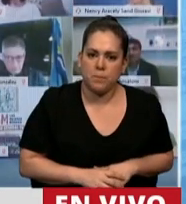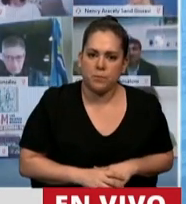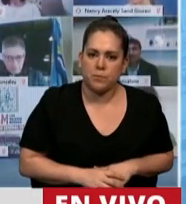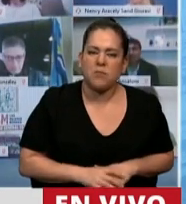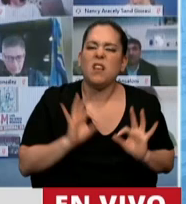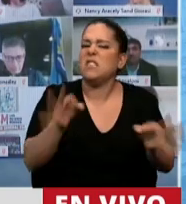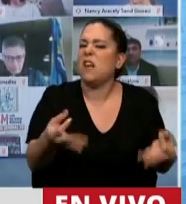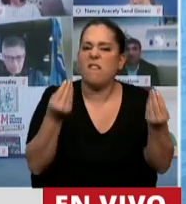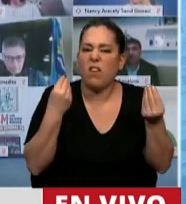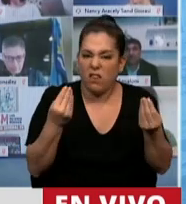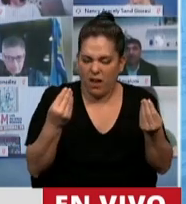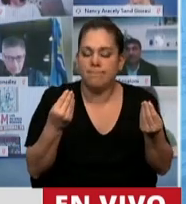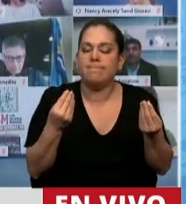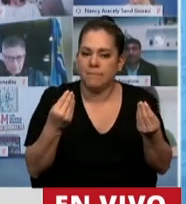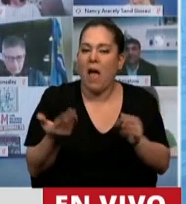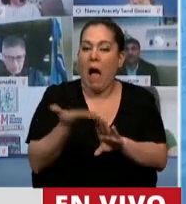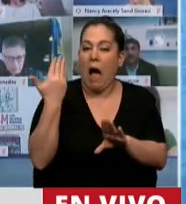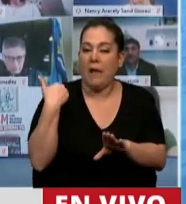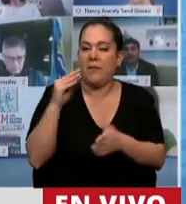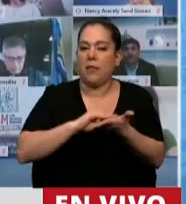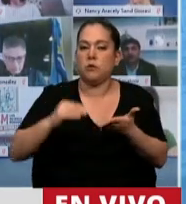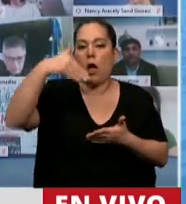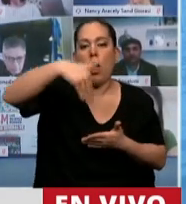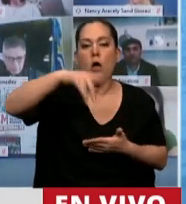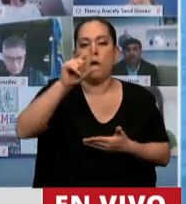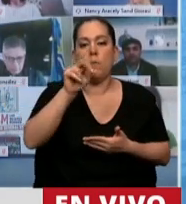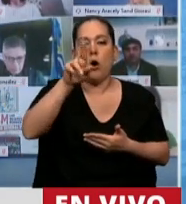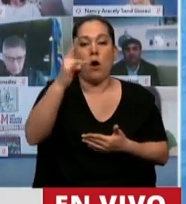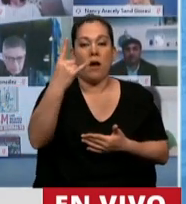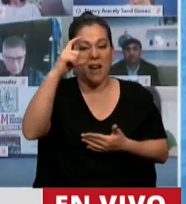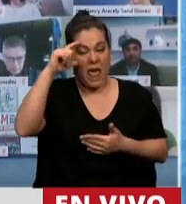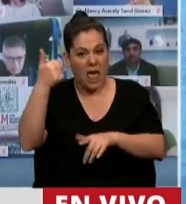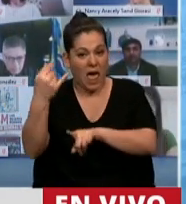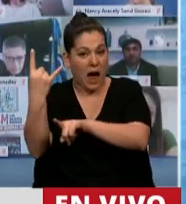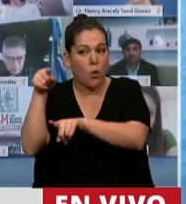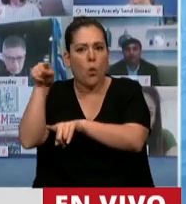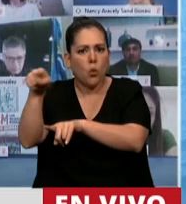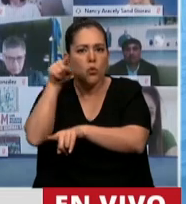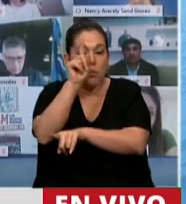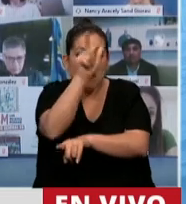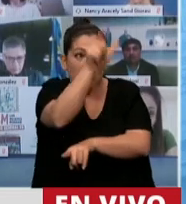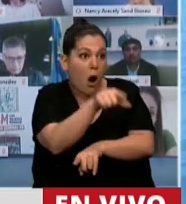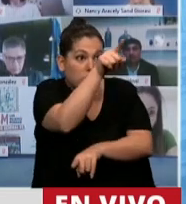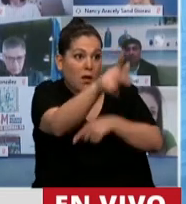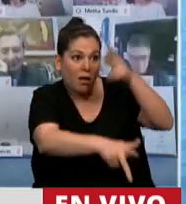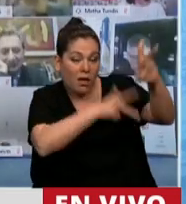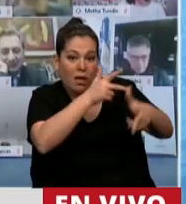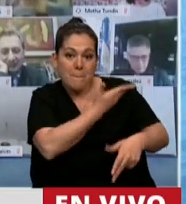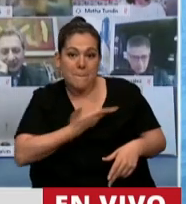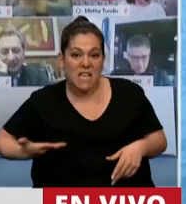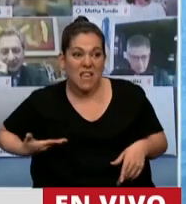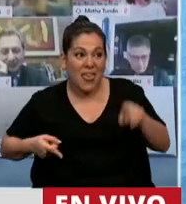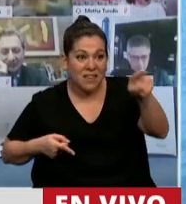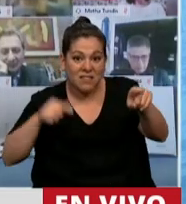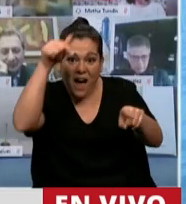¿Y sabe qué? ¿Quién es el destino? Que antes habló el diputado Moró y usted, la Presidenta de la Cámara, en este momento ejerciendo la